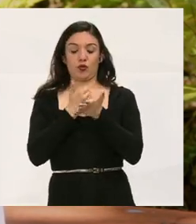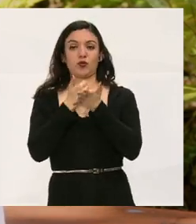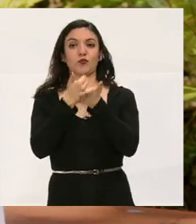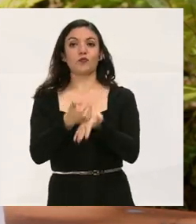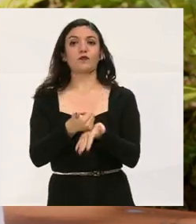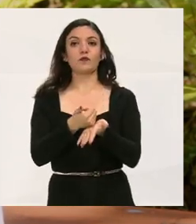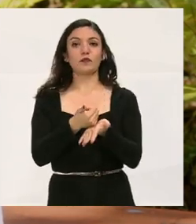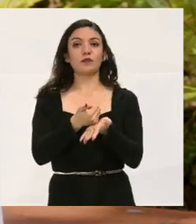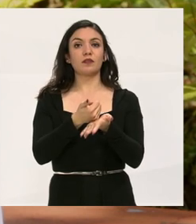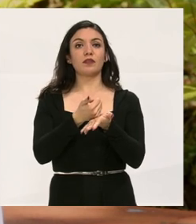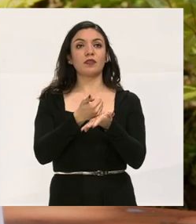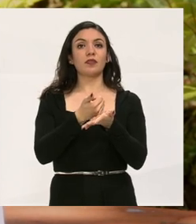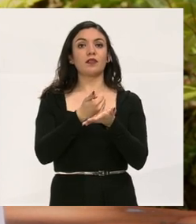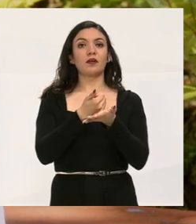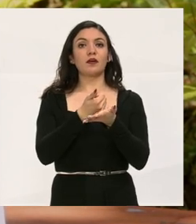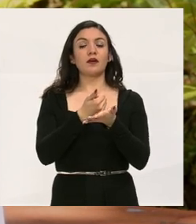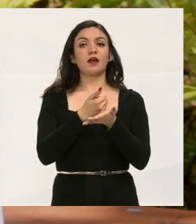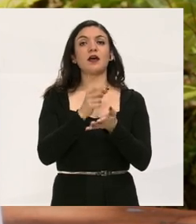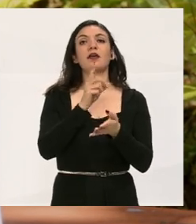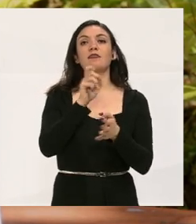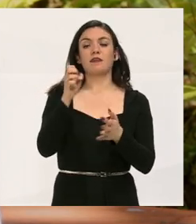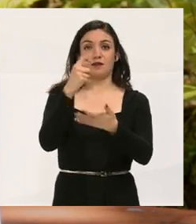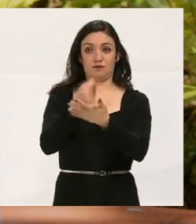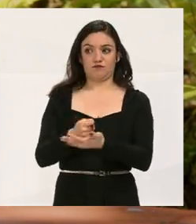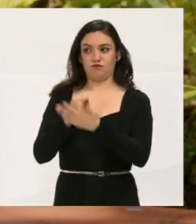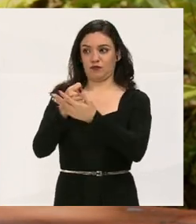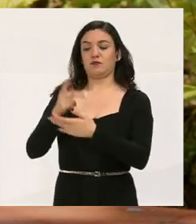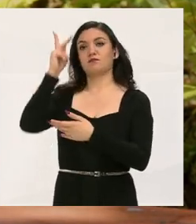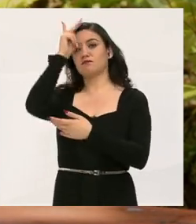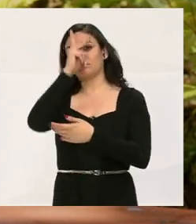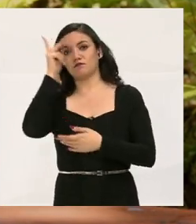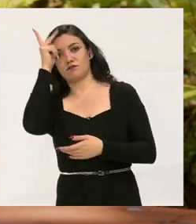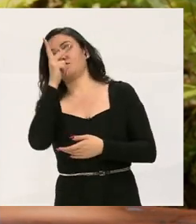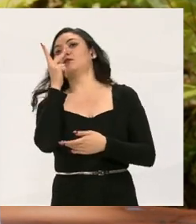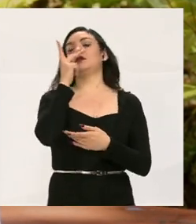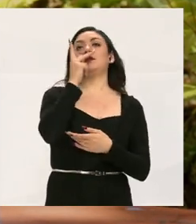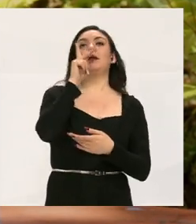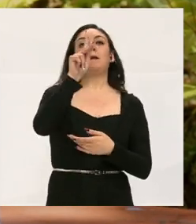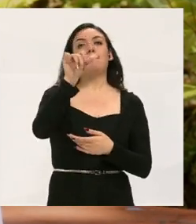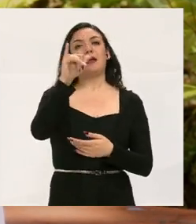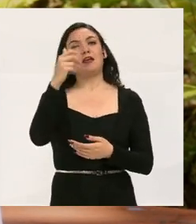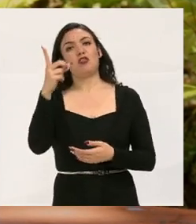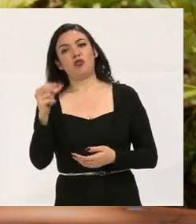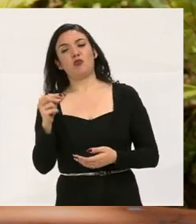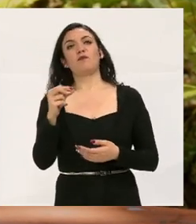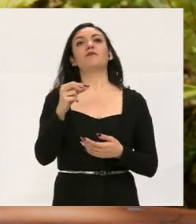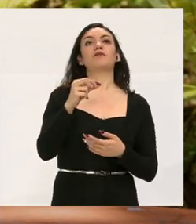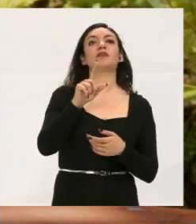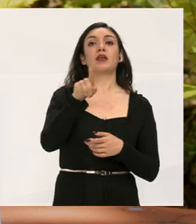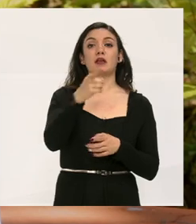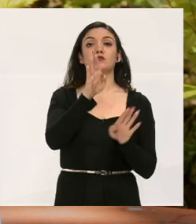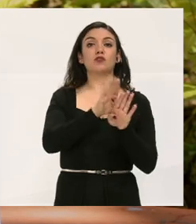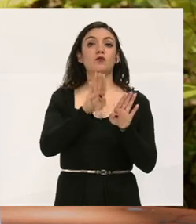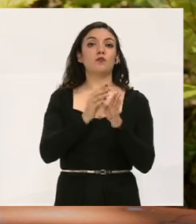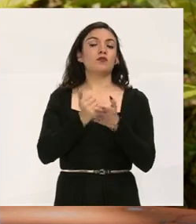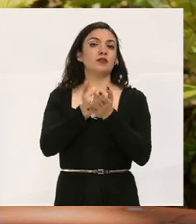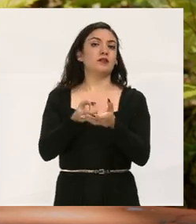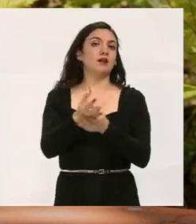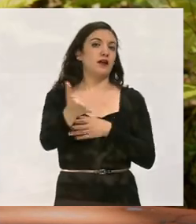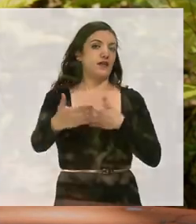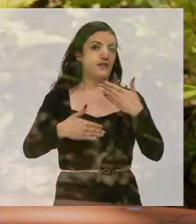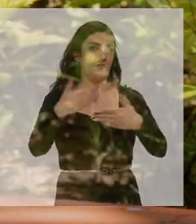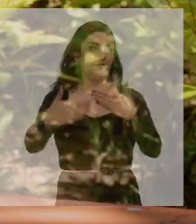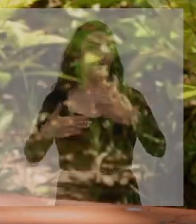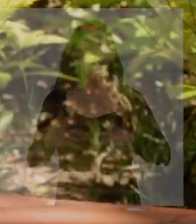las terapeutas, los psicólogos, el paido psiquiatra, ellos